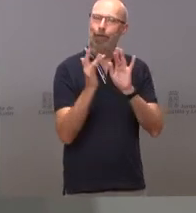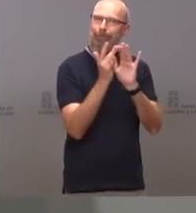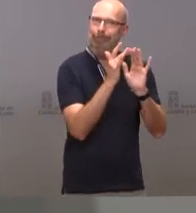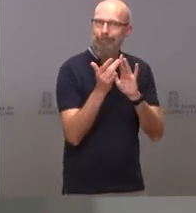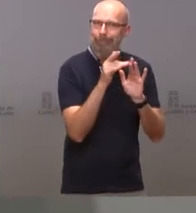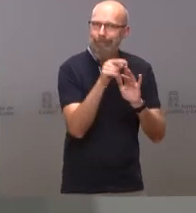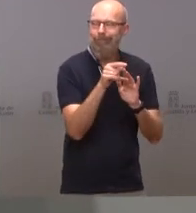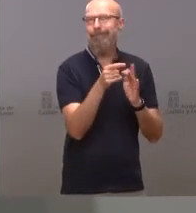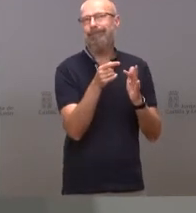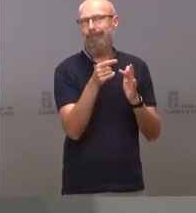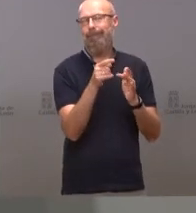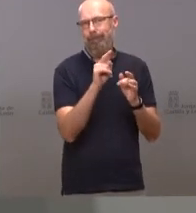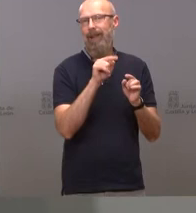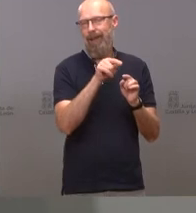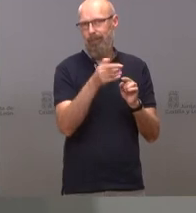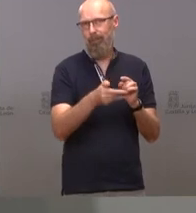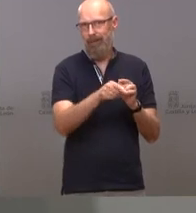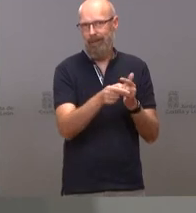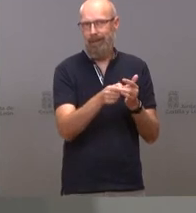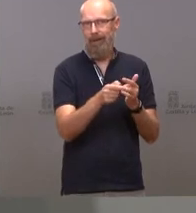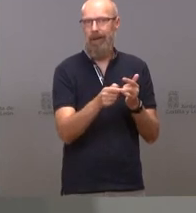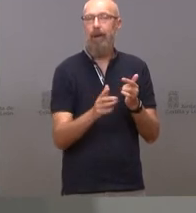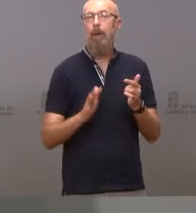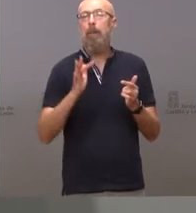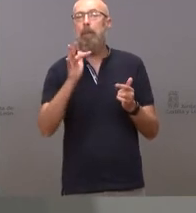los mensajes